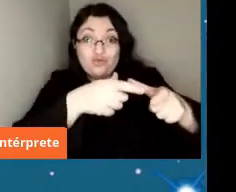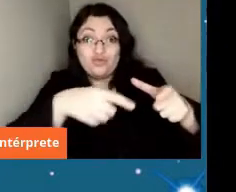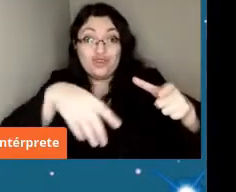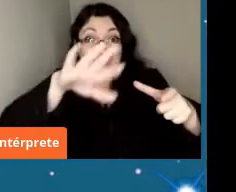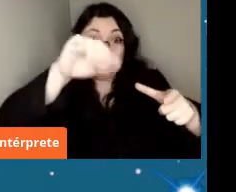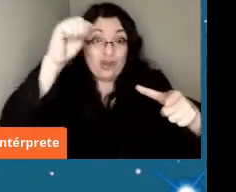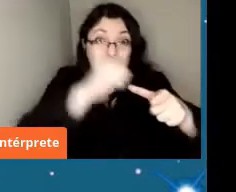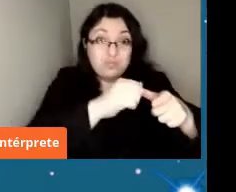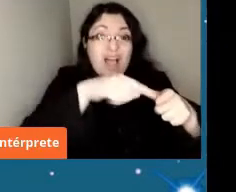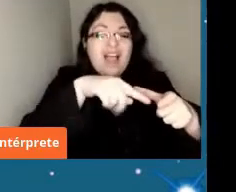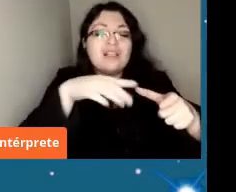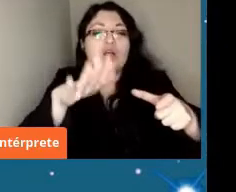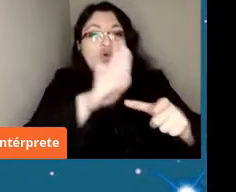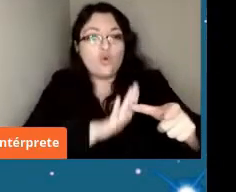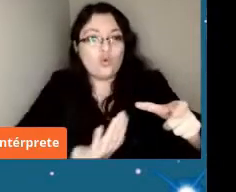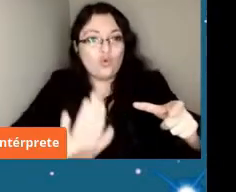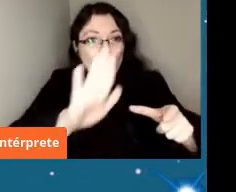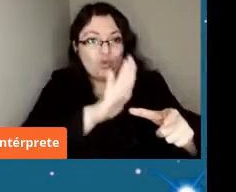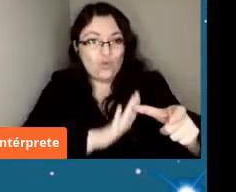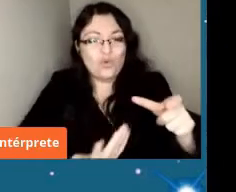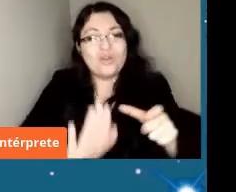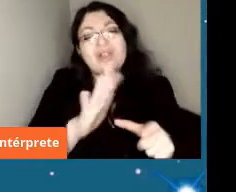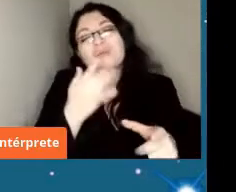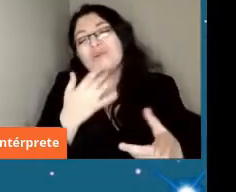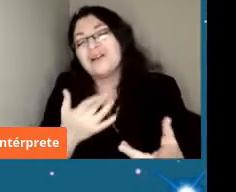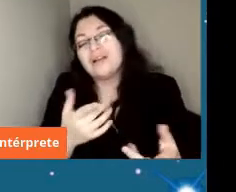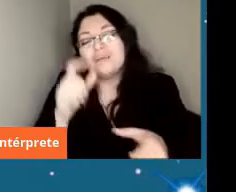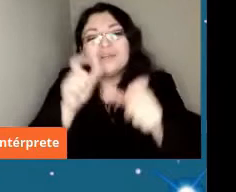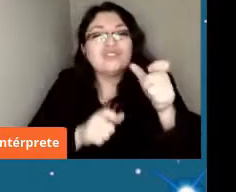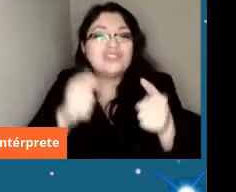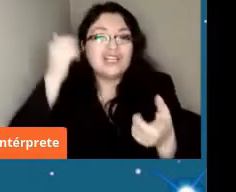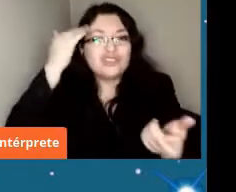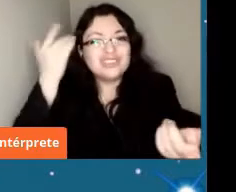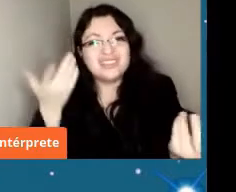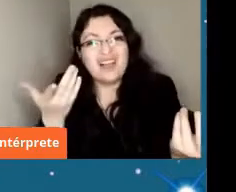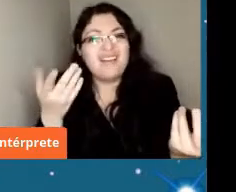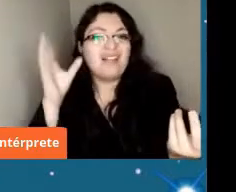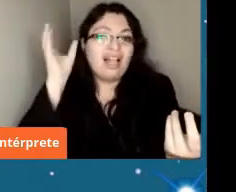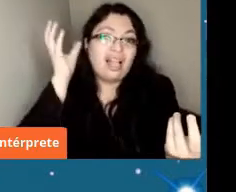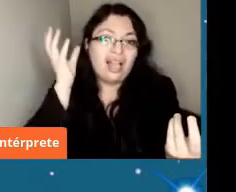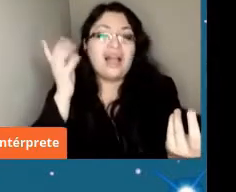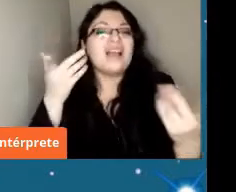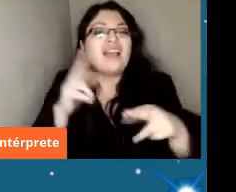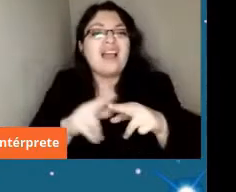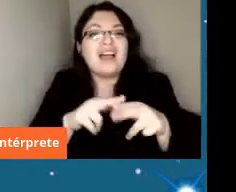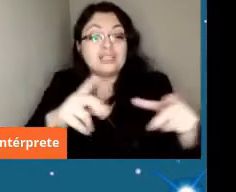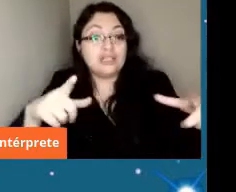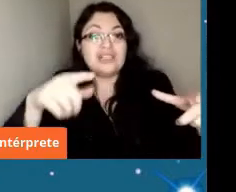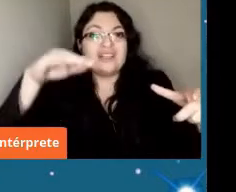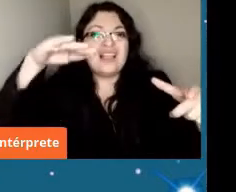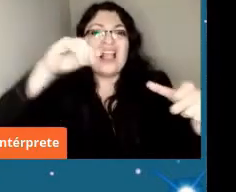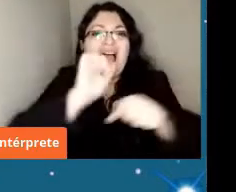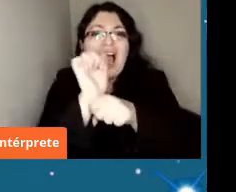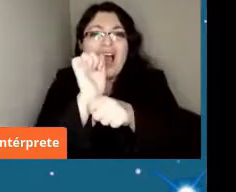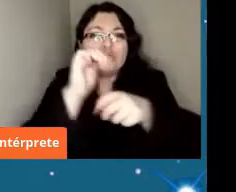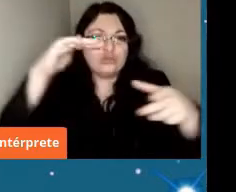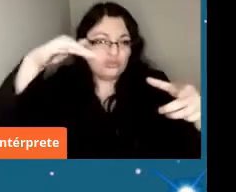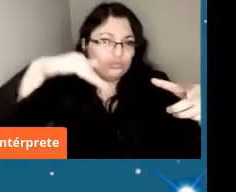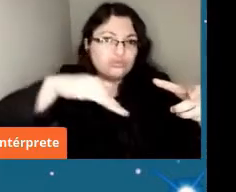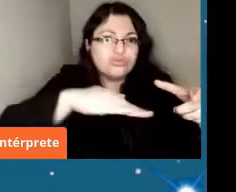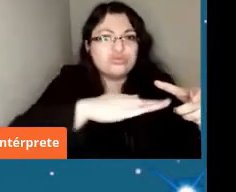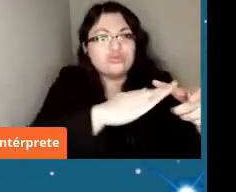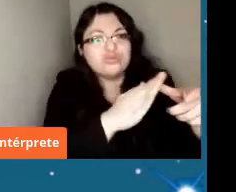dado que mucha gente yo creo que por ignorancia llegan en sus autos se meten ahí y dan unas vueltas y al final lo están erosionando